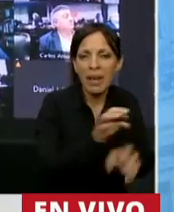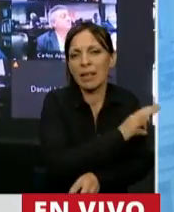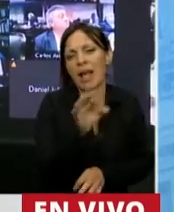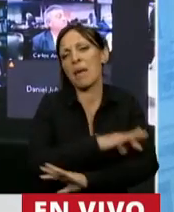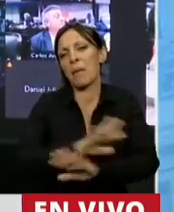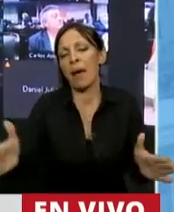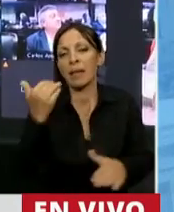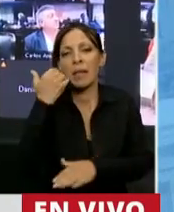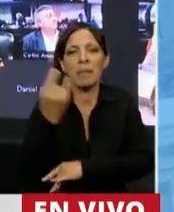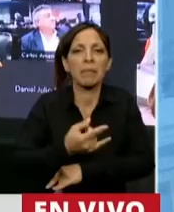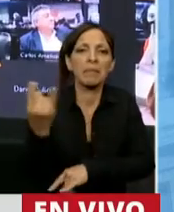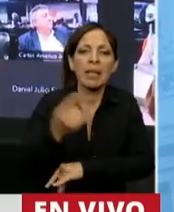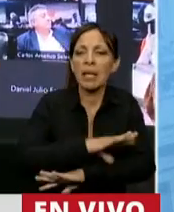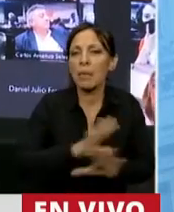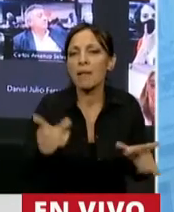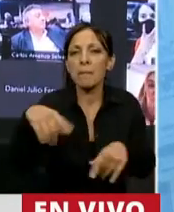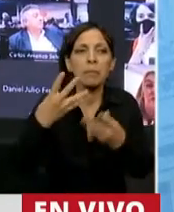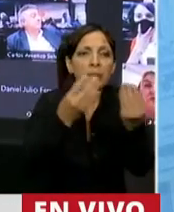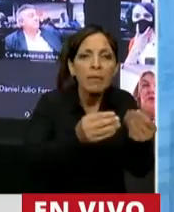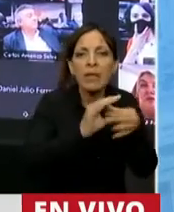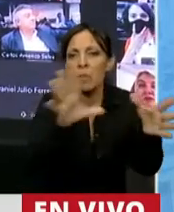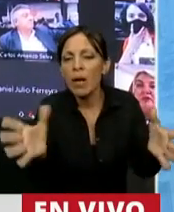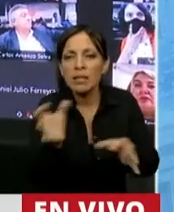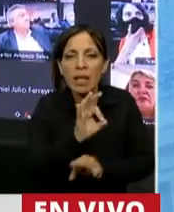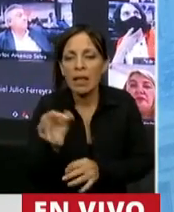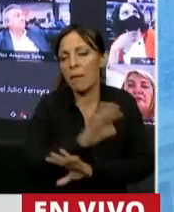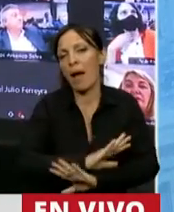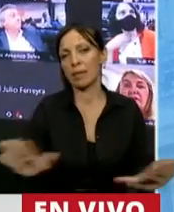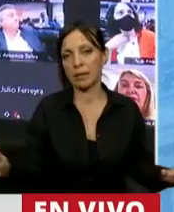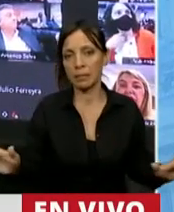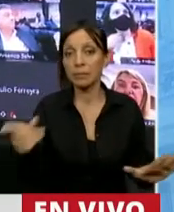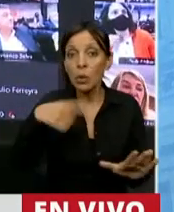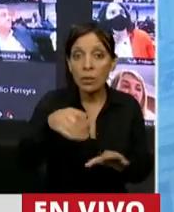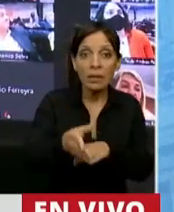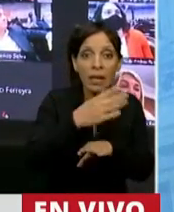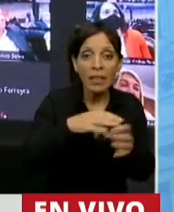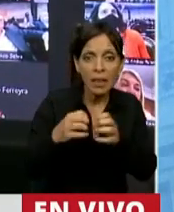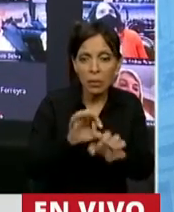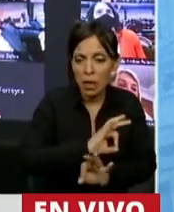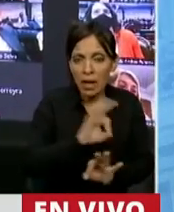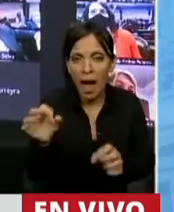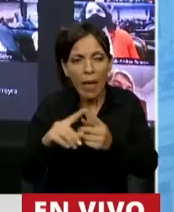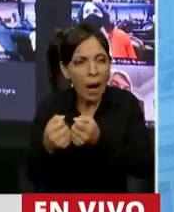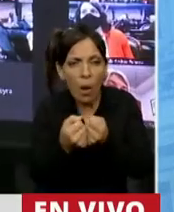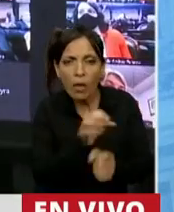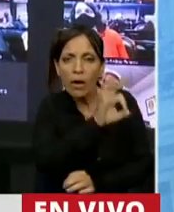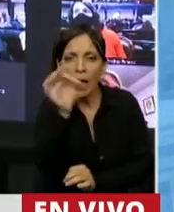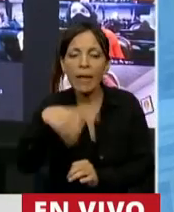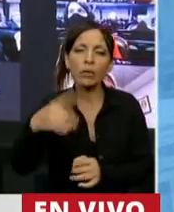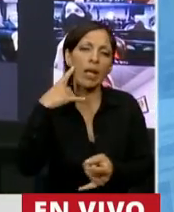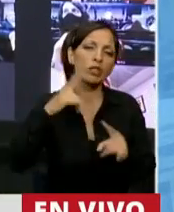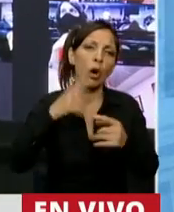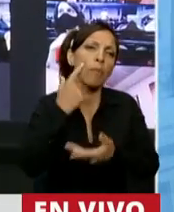Dejen de mentirle a la sociedad, dejen de decir que son los defensores de la democracia, cuando no discuten nada con nadie. Lo único que hacen es un show